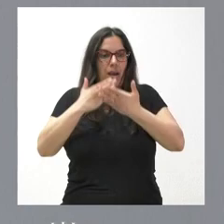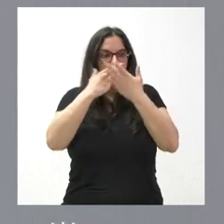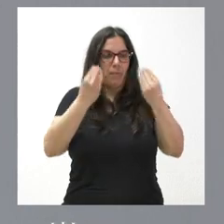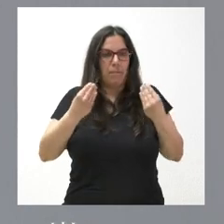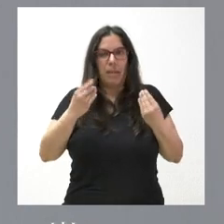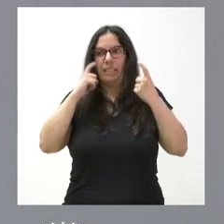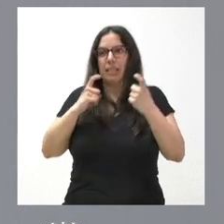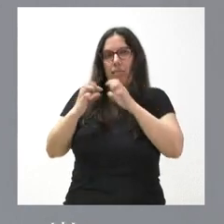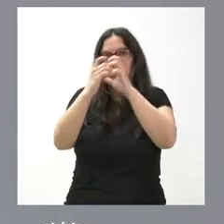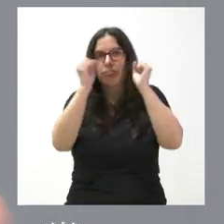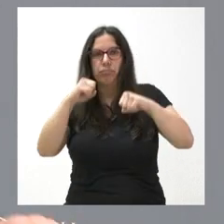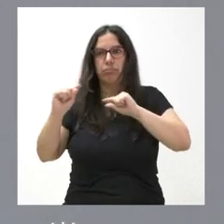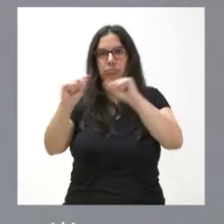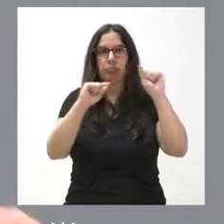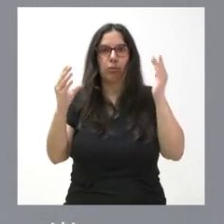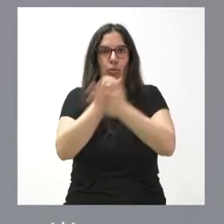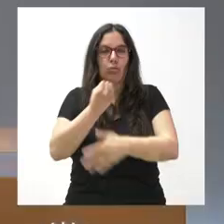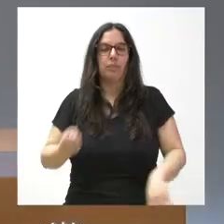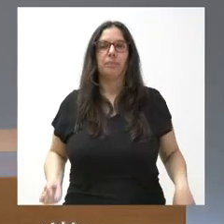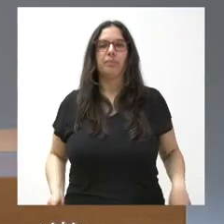consenso y de acuerdo entre todas las partes.